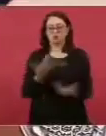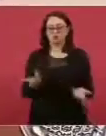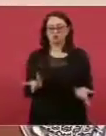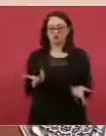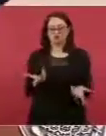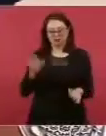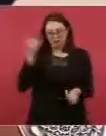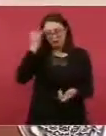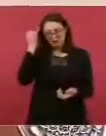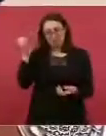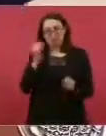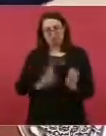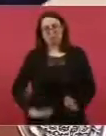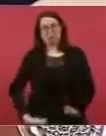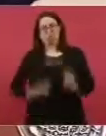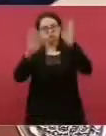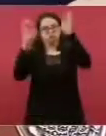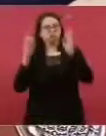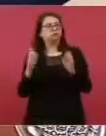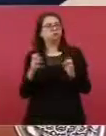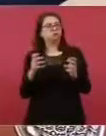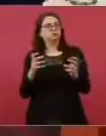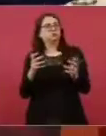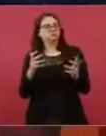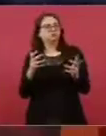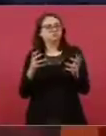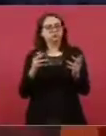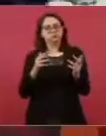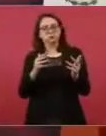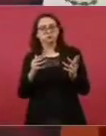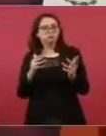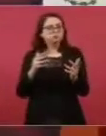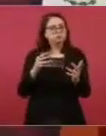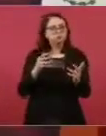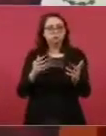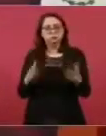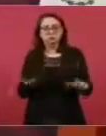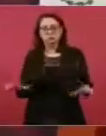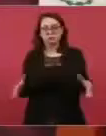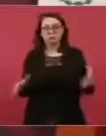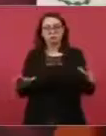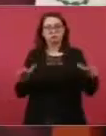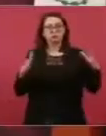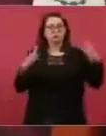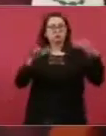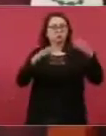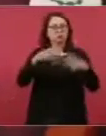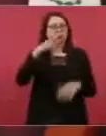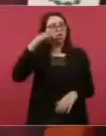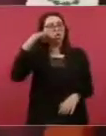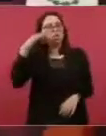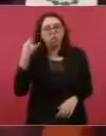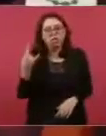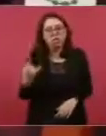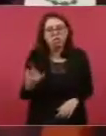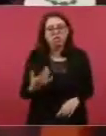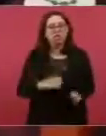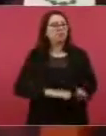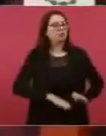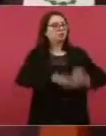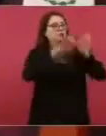pueda ver que de repente montañas de edificios